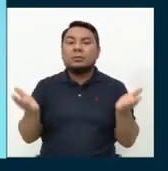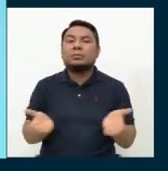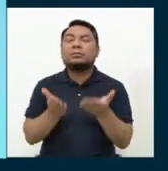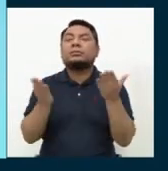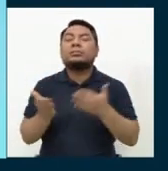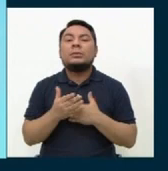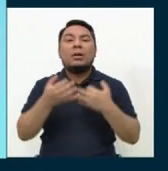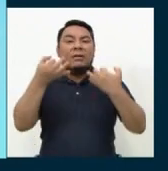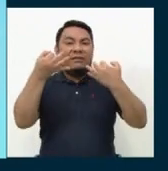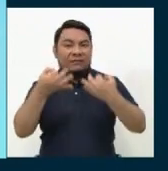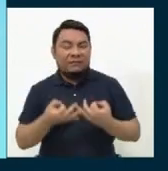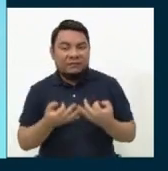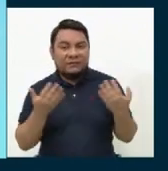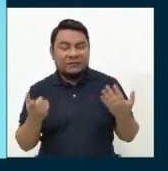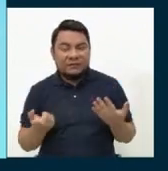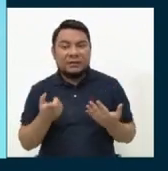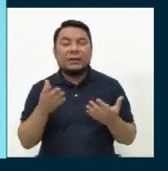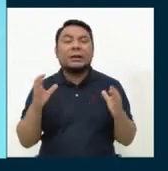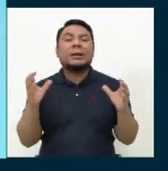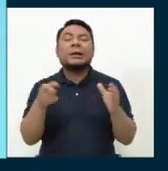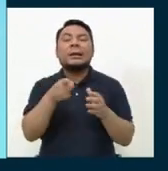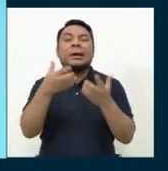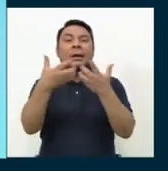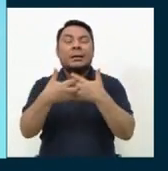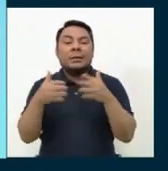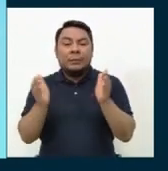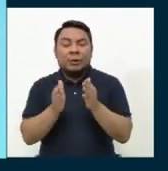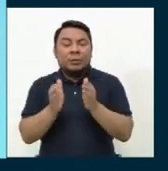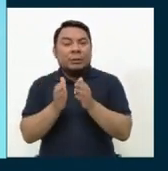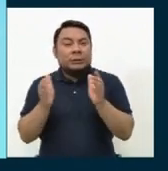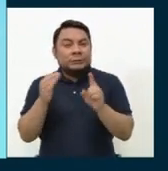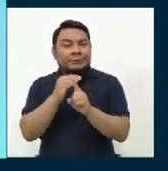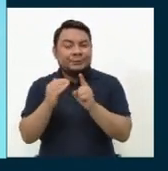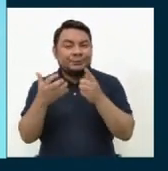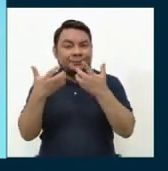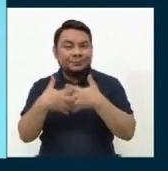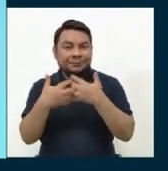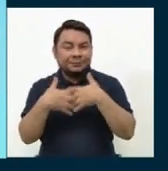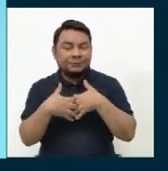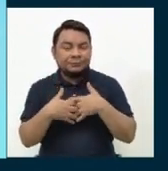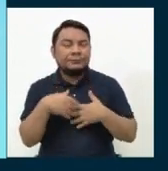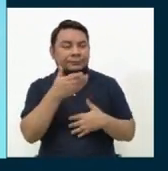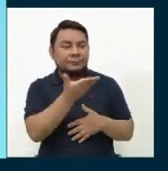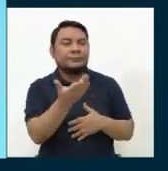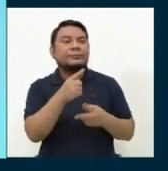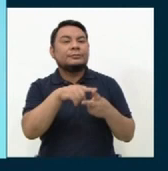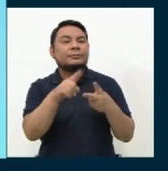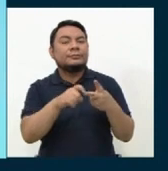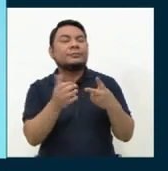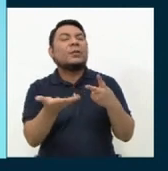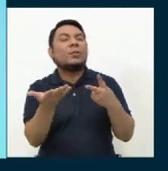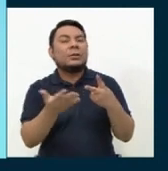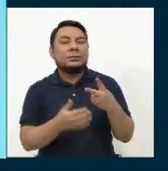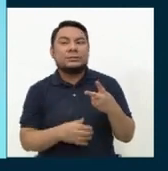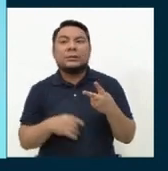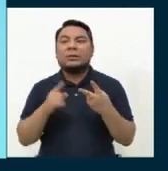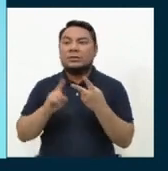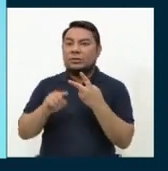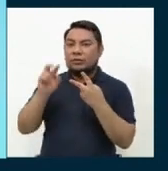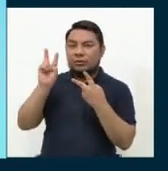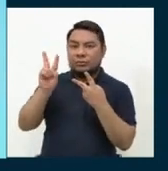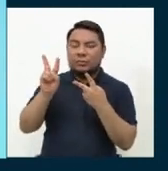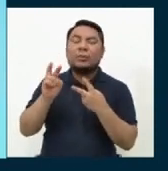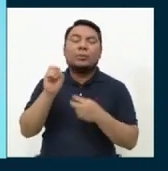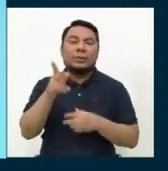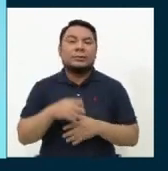formalización en el sector de la pequeña y mediana empresa? Candidato, ¿cuál elige? La número dos. La